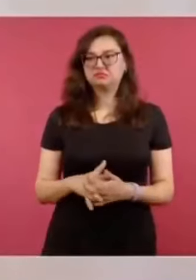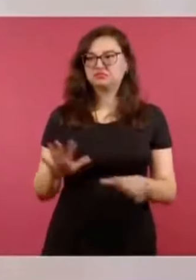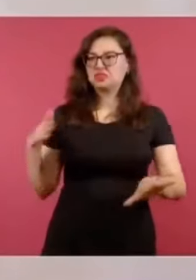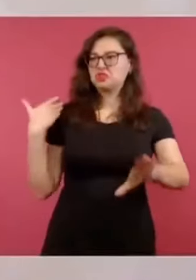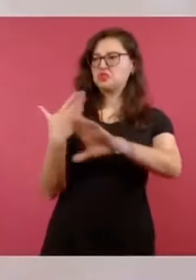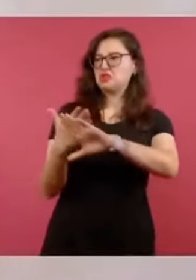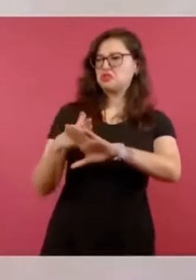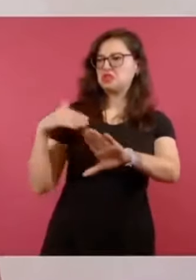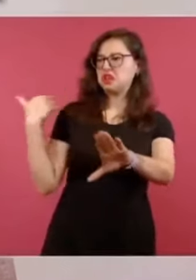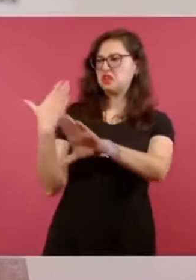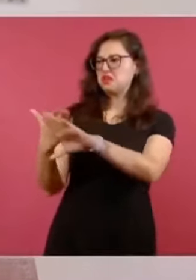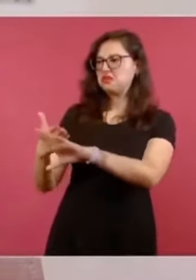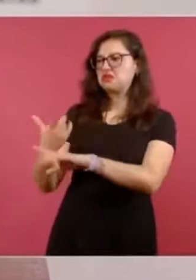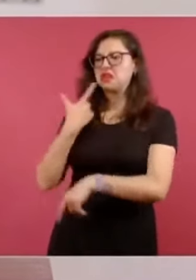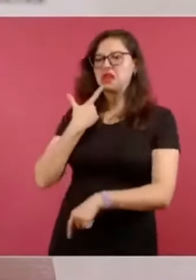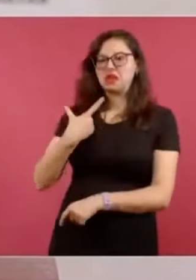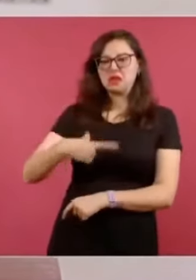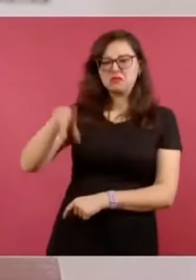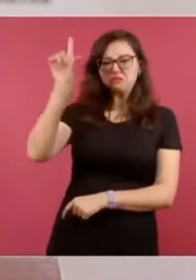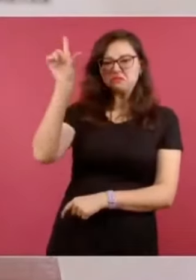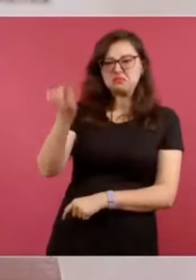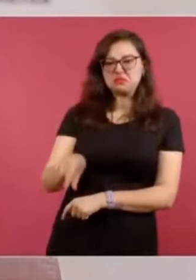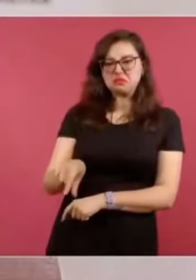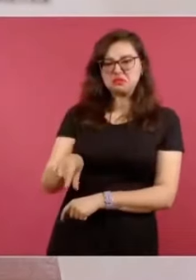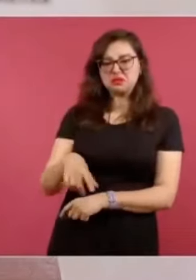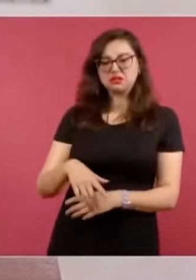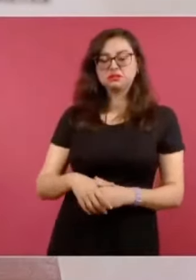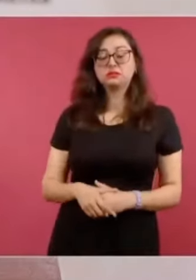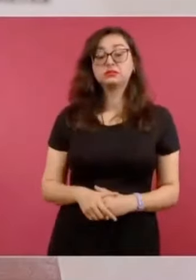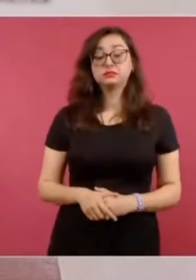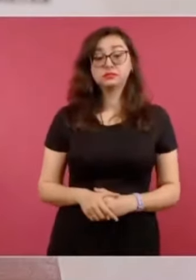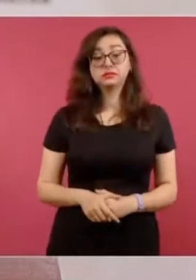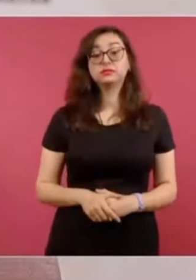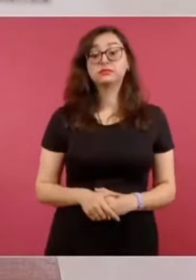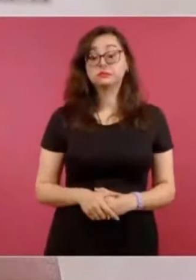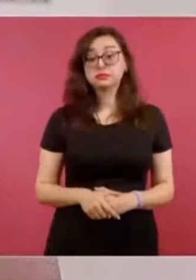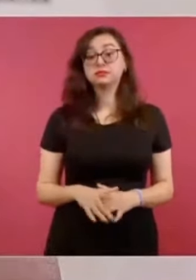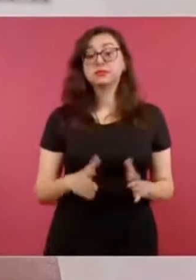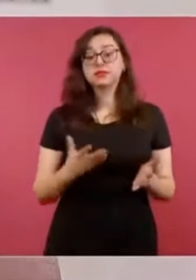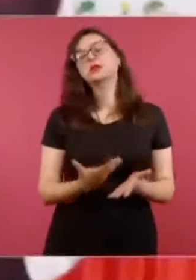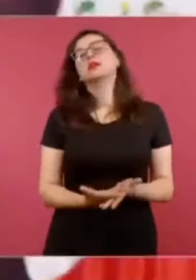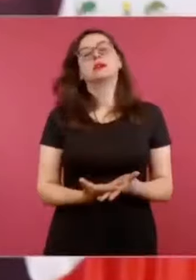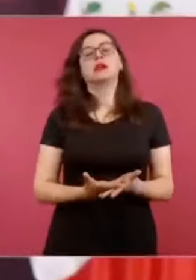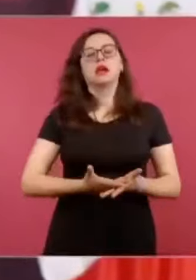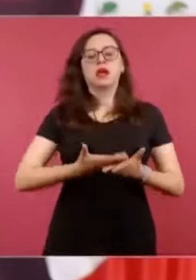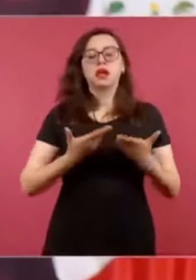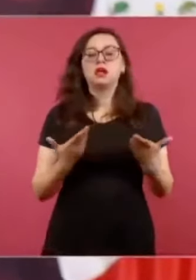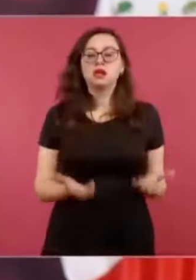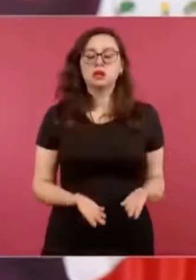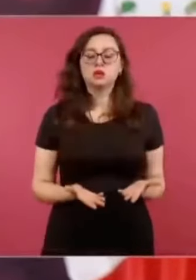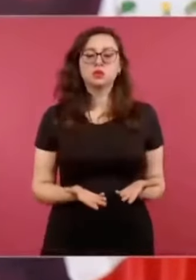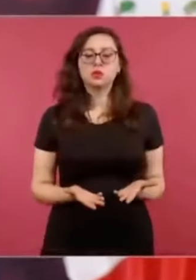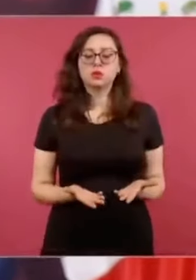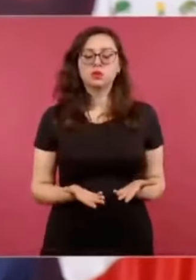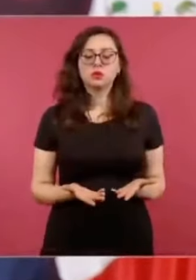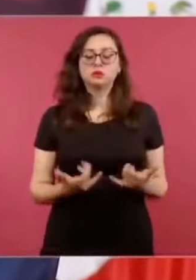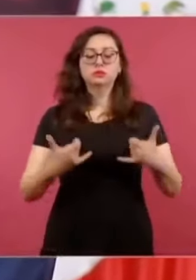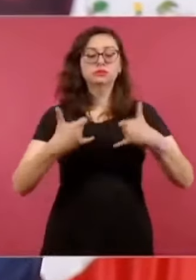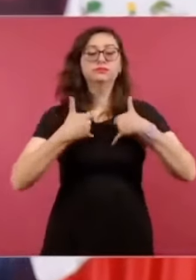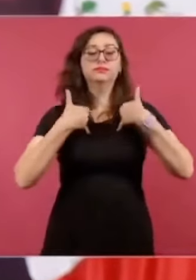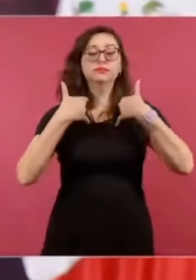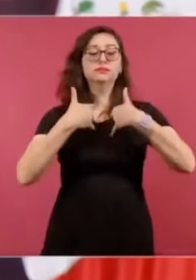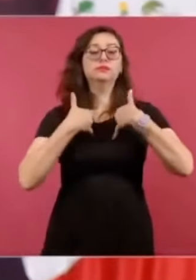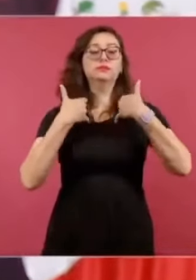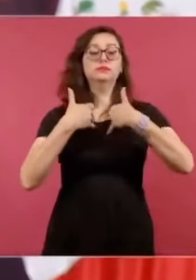y ahora los jóvenes están